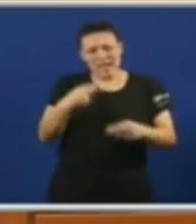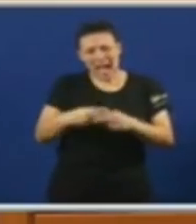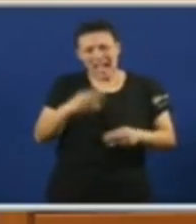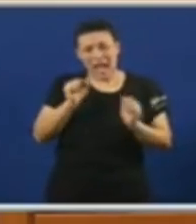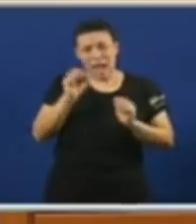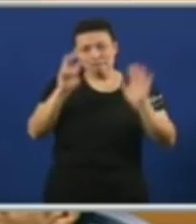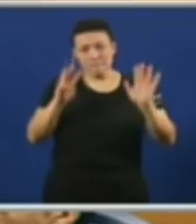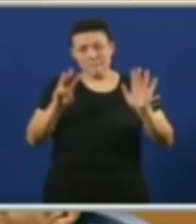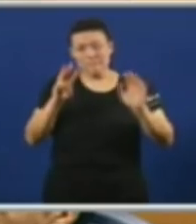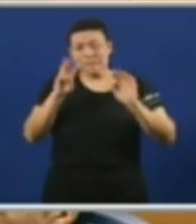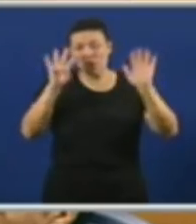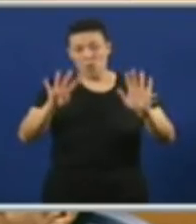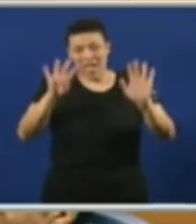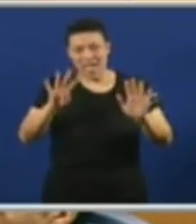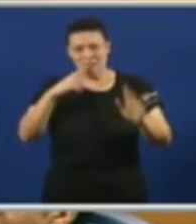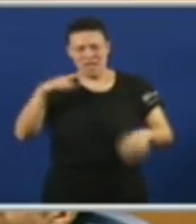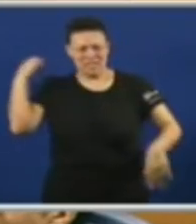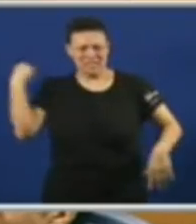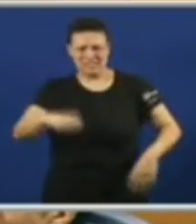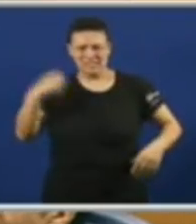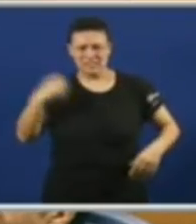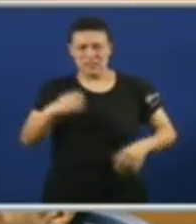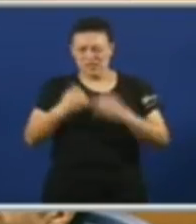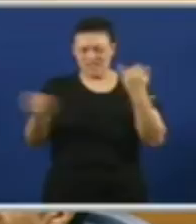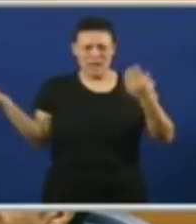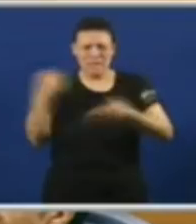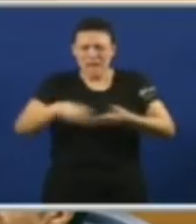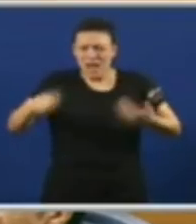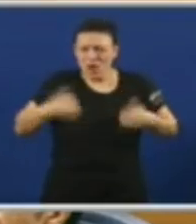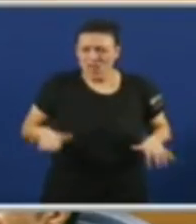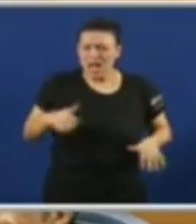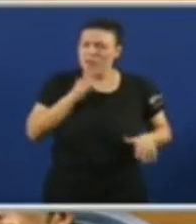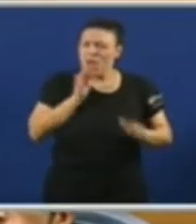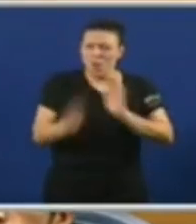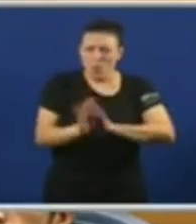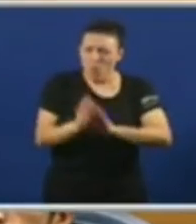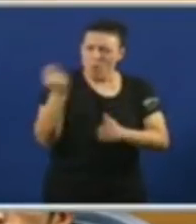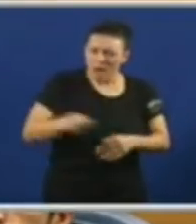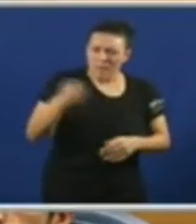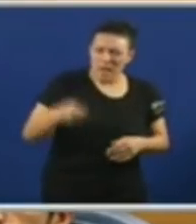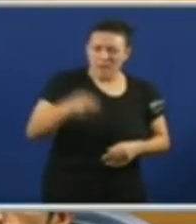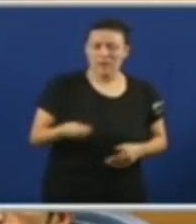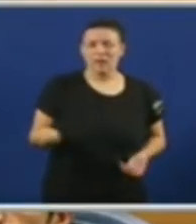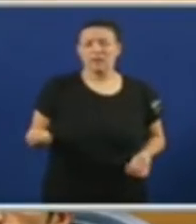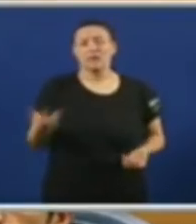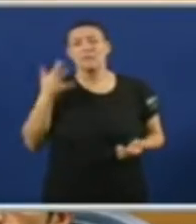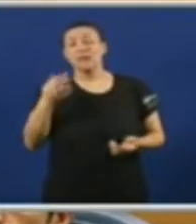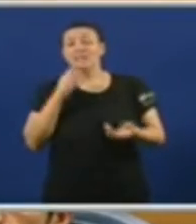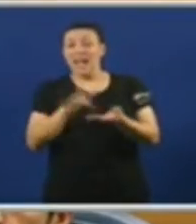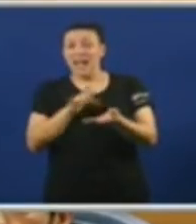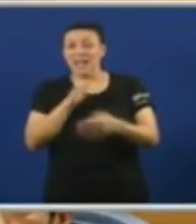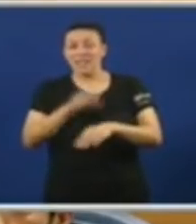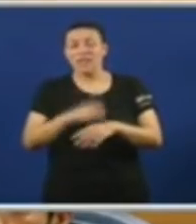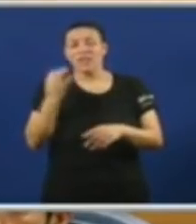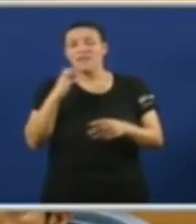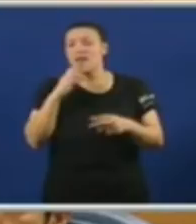AP9 Unha AP9 que está requete amortizada E por último, señor Feijón Tamén debe figurar nesa xenda A modernización